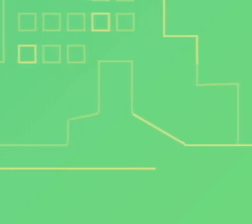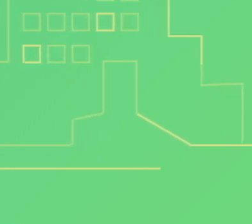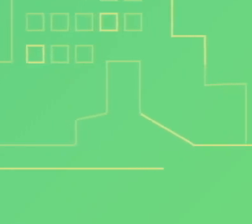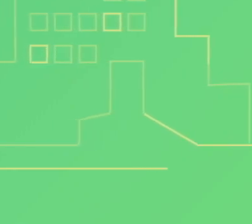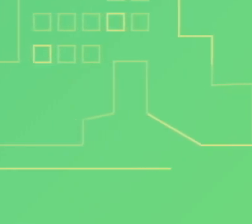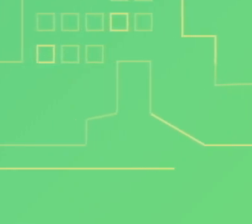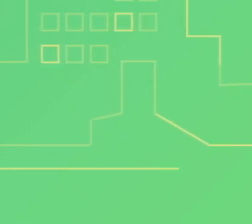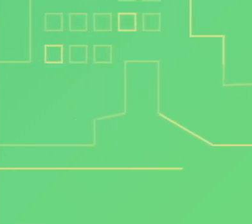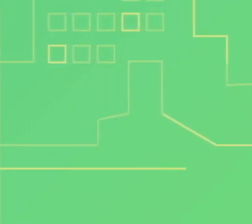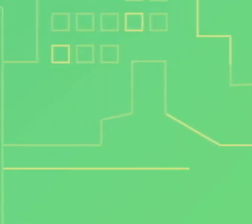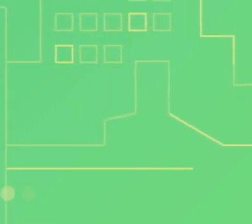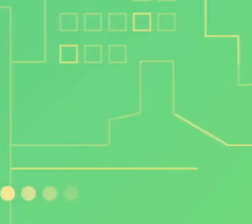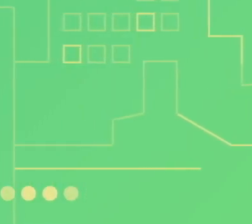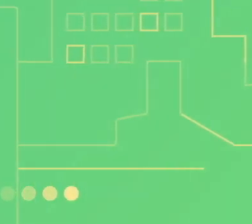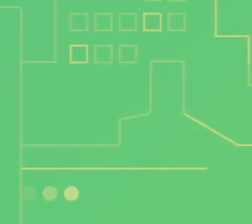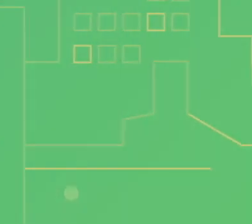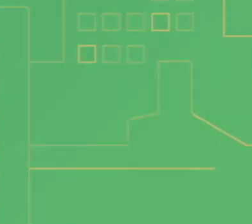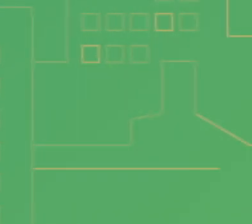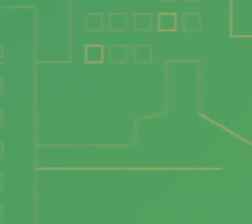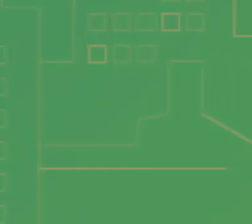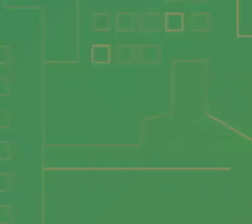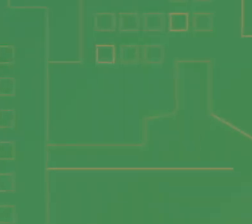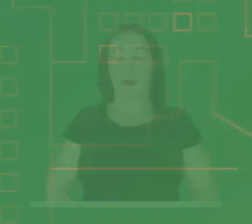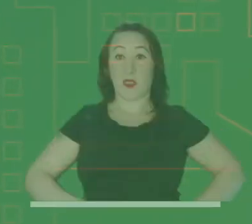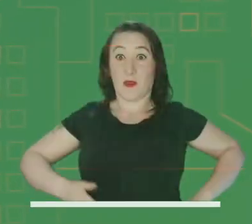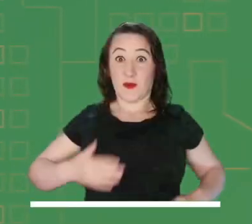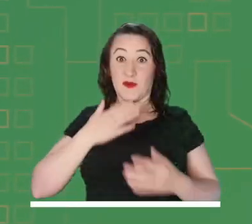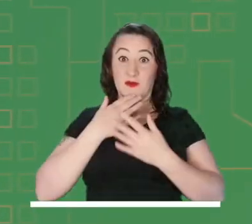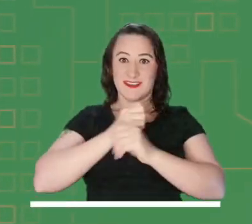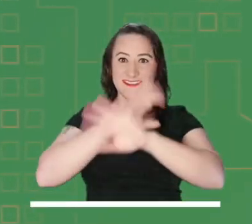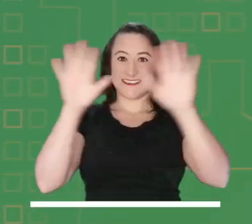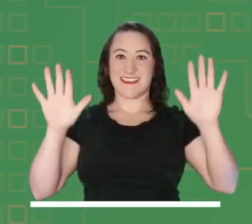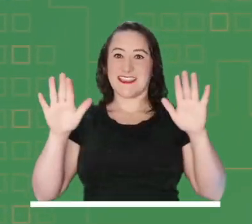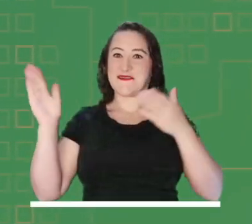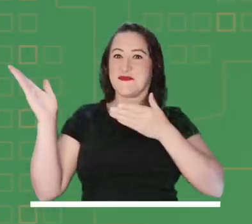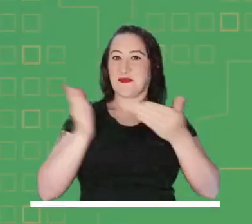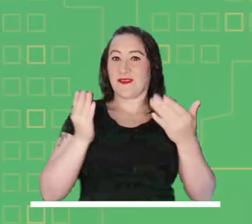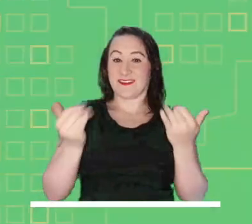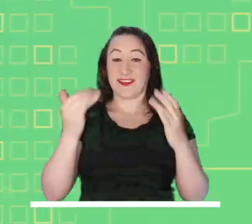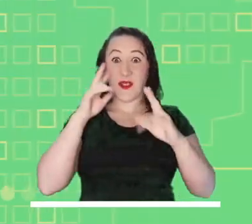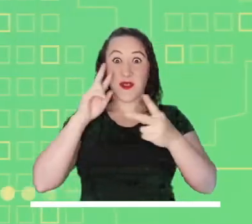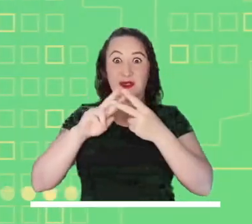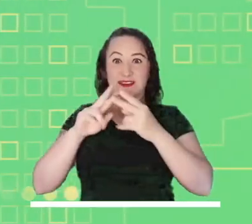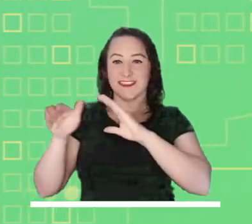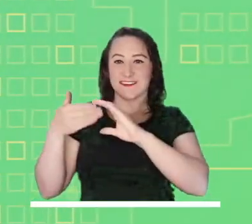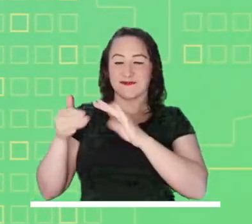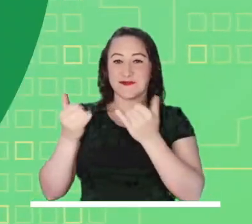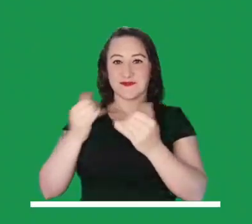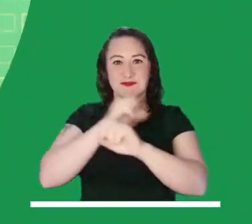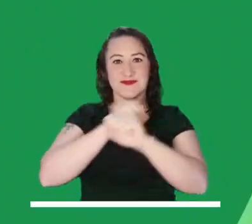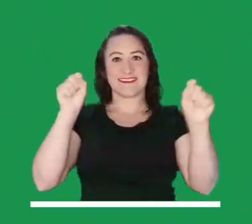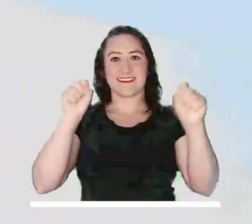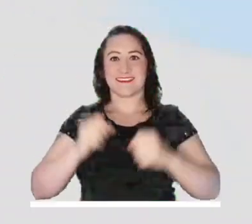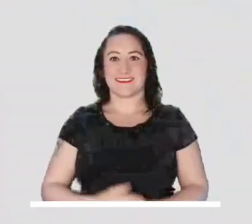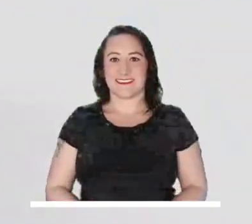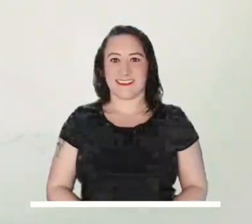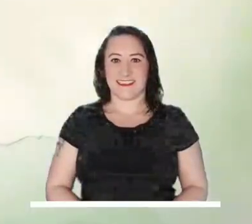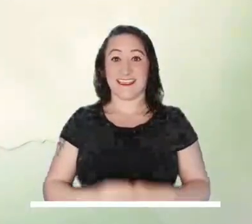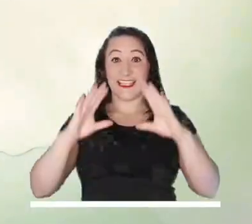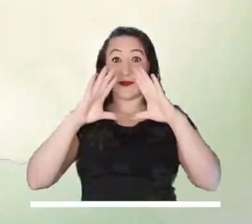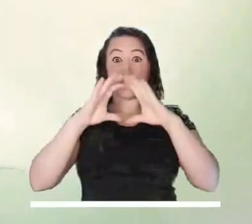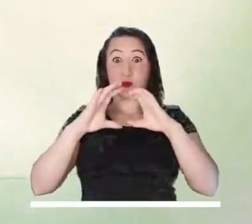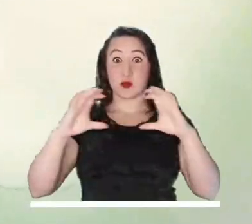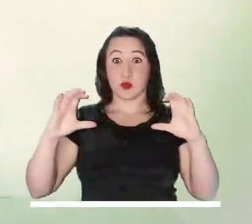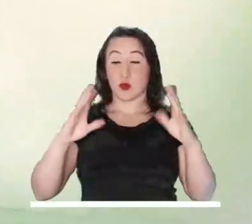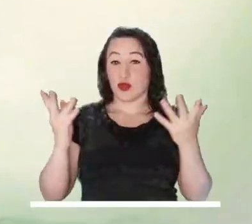Buenos días y bienvenidos a conocer las condiciones meteorológicas de la mañana. Abundante nubosidad